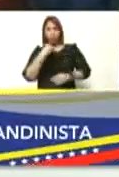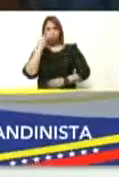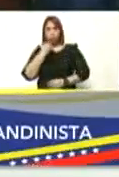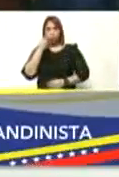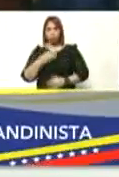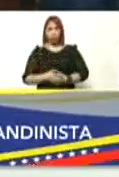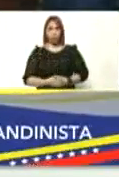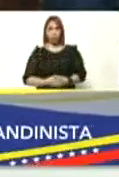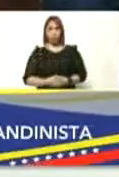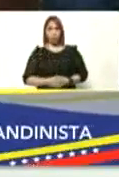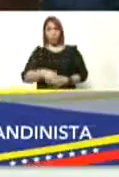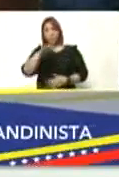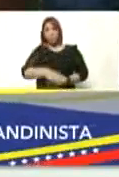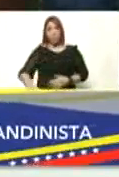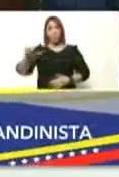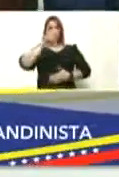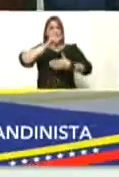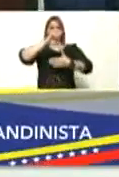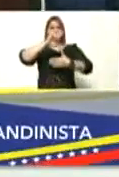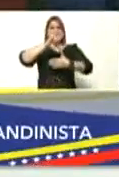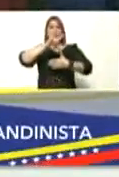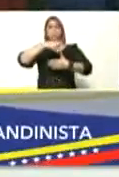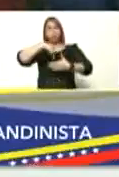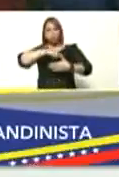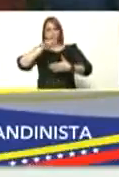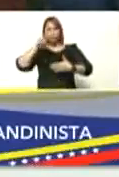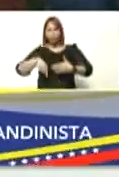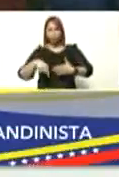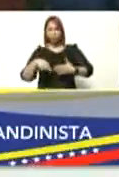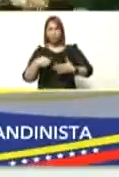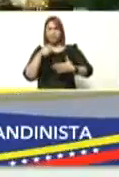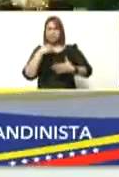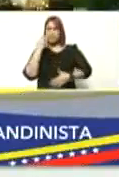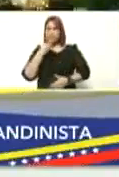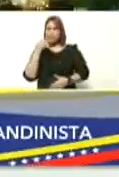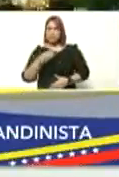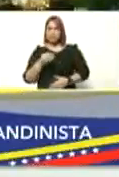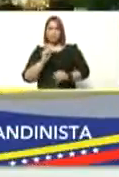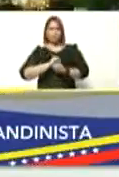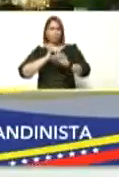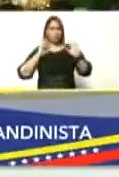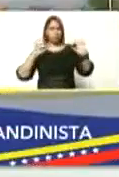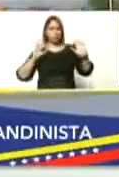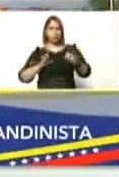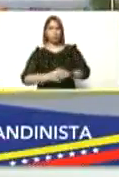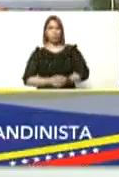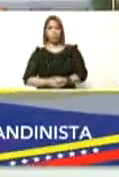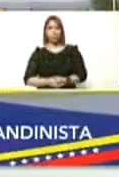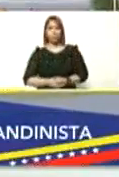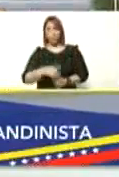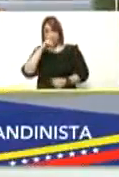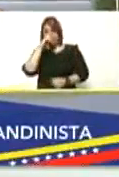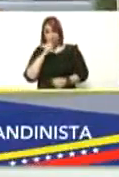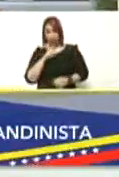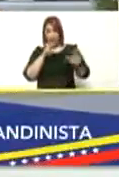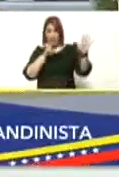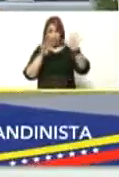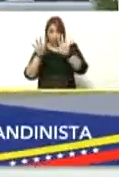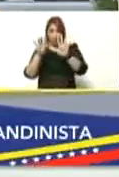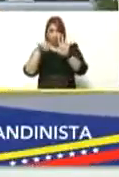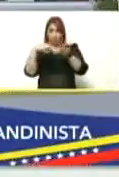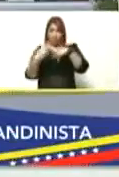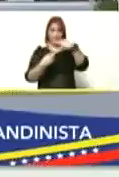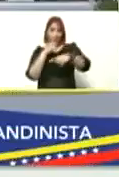de América Latina y el Caribe en todos nosotros en esa juventud tempranera del año 79 la